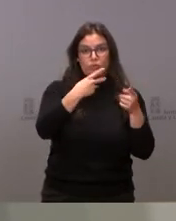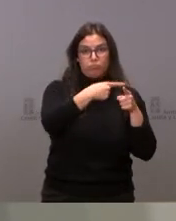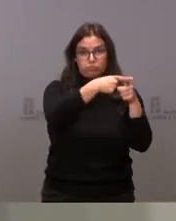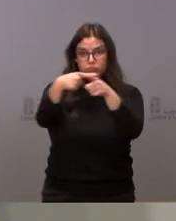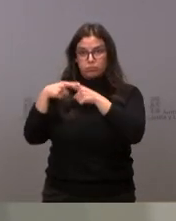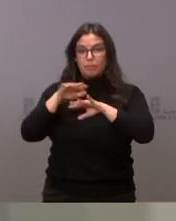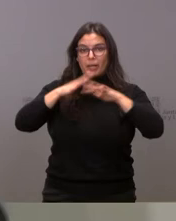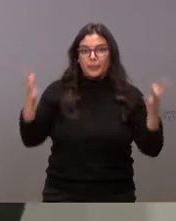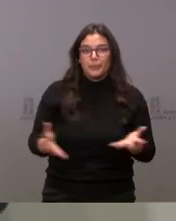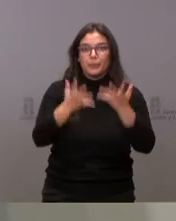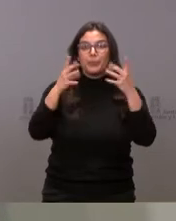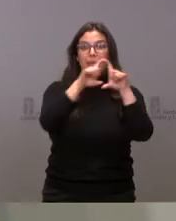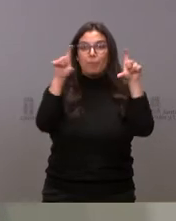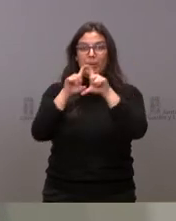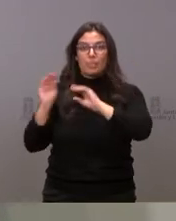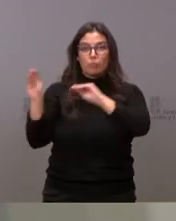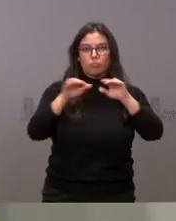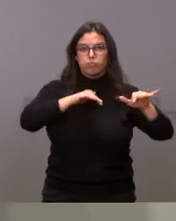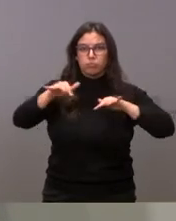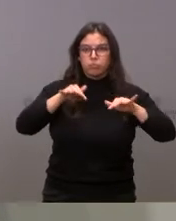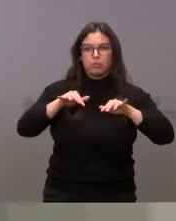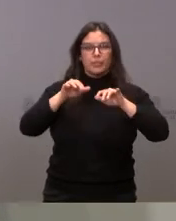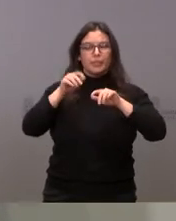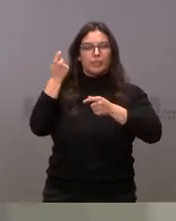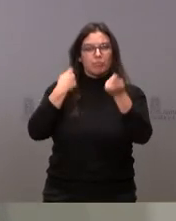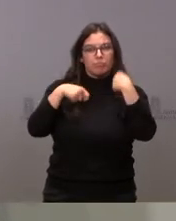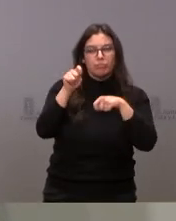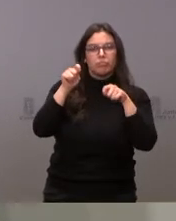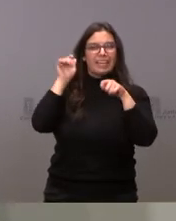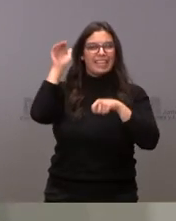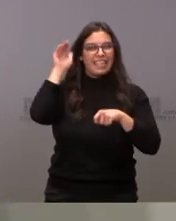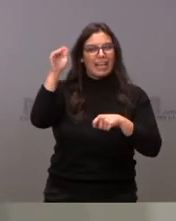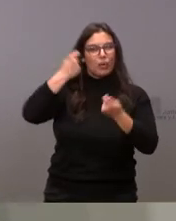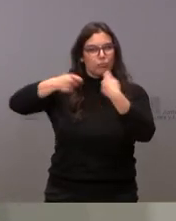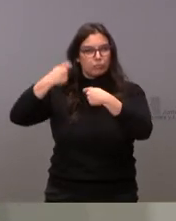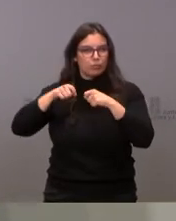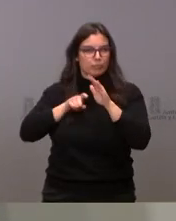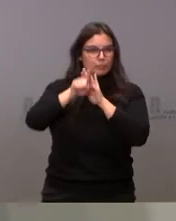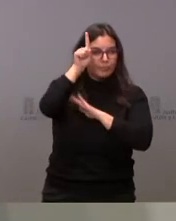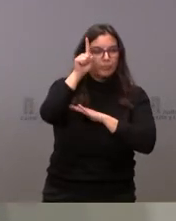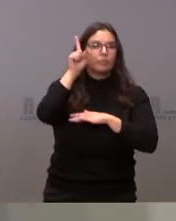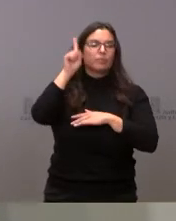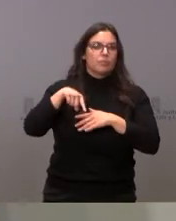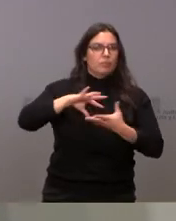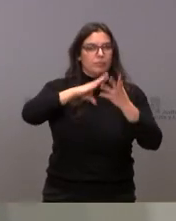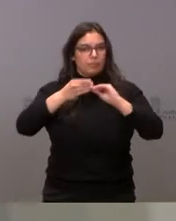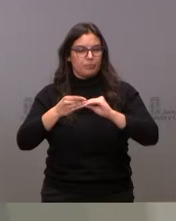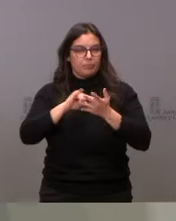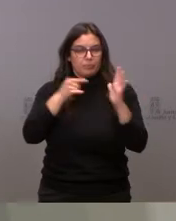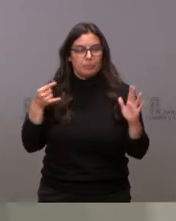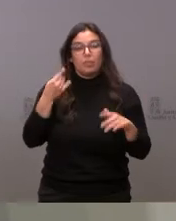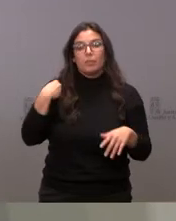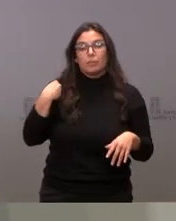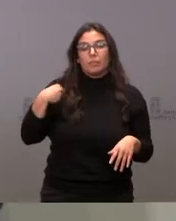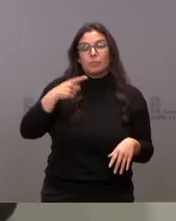innovación en las empresas y su dinamización a nivel nacional e internacional. Son actuaciones que conforman el programa de